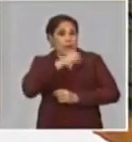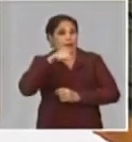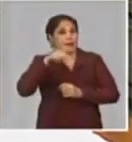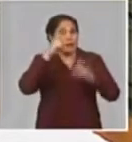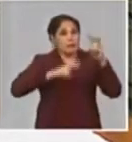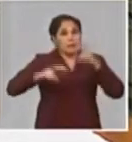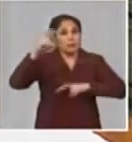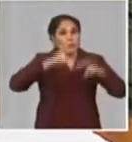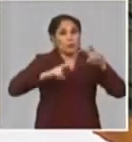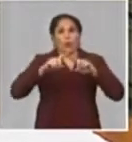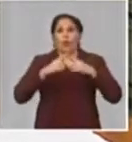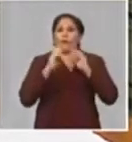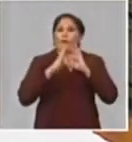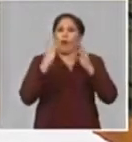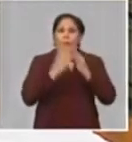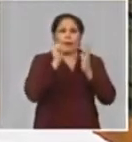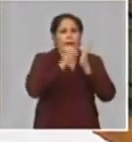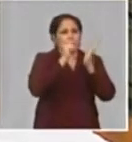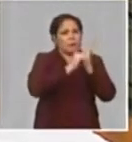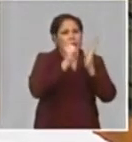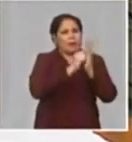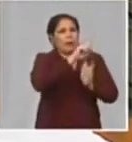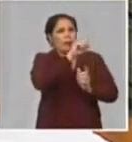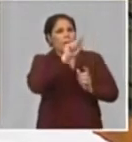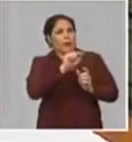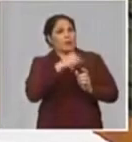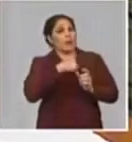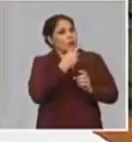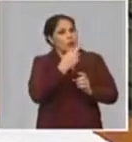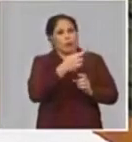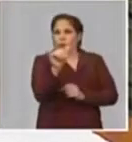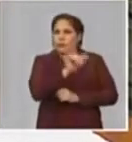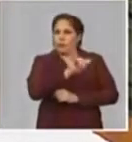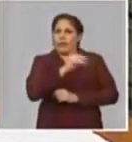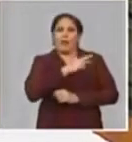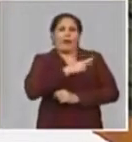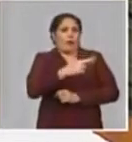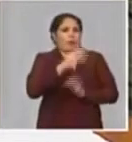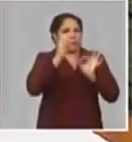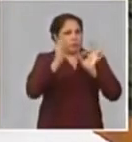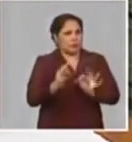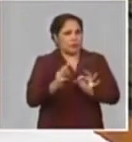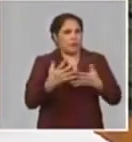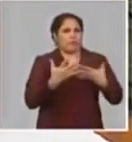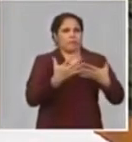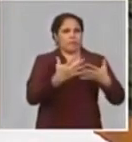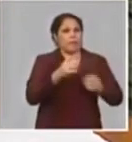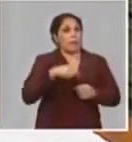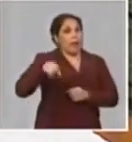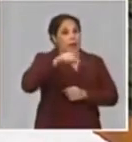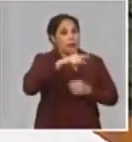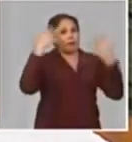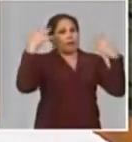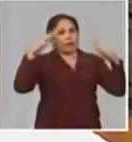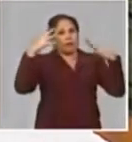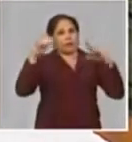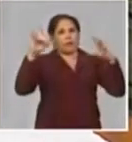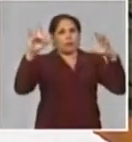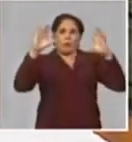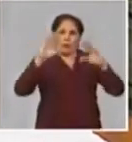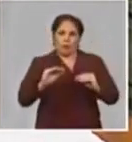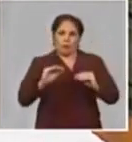tocando la puerta de la familia cubana y es la Revolución la que toca la puerta. Y es un espíritu de la Revolución y bueno, para ello también va el aplauso de las Nuevas Lanas.